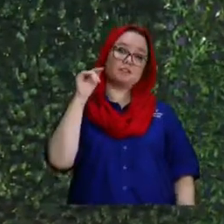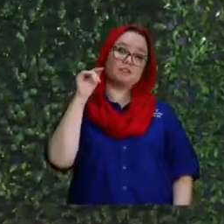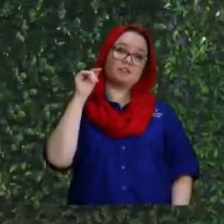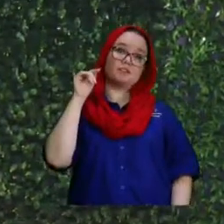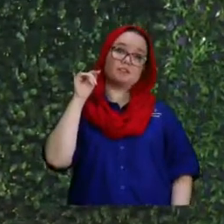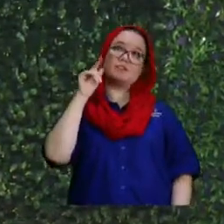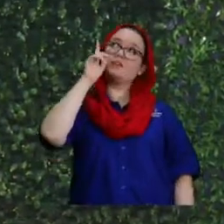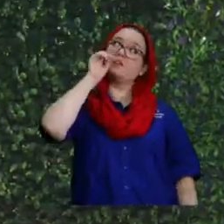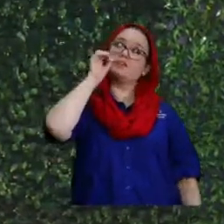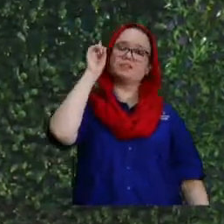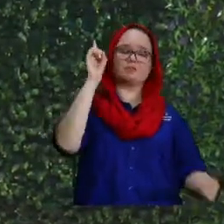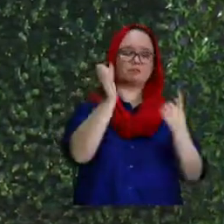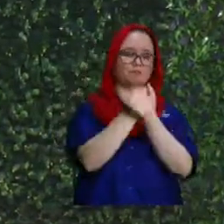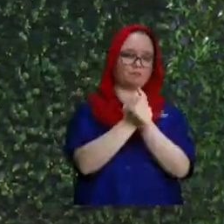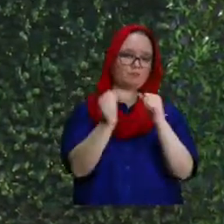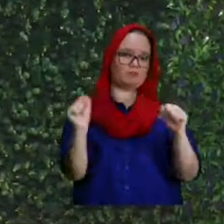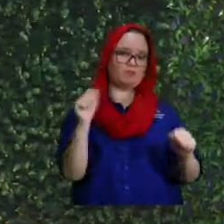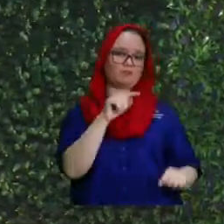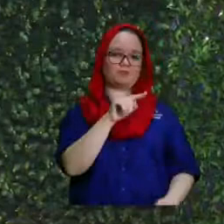le salve